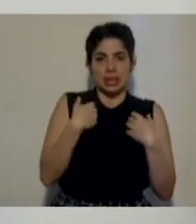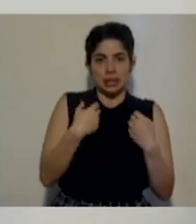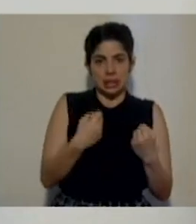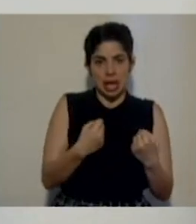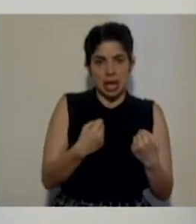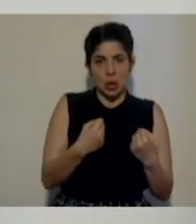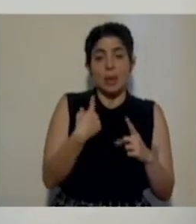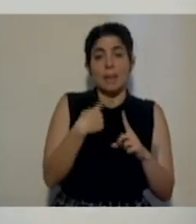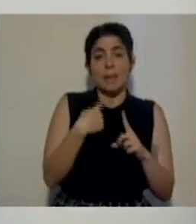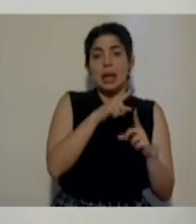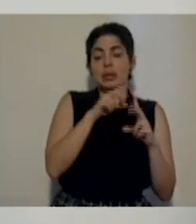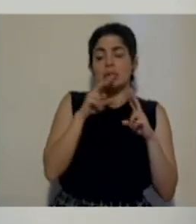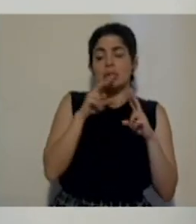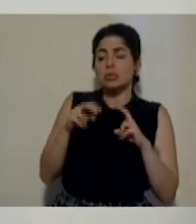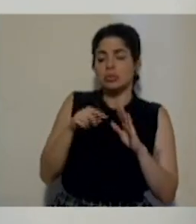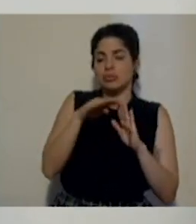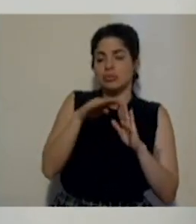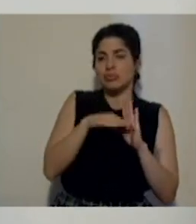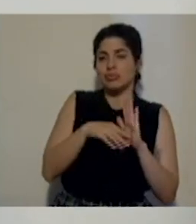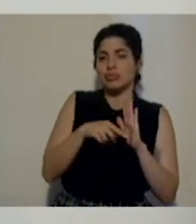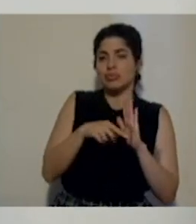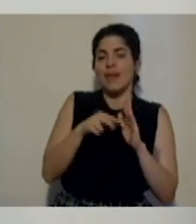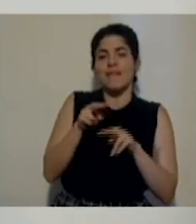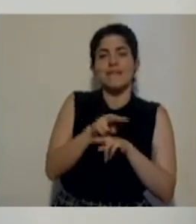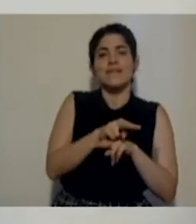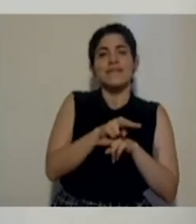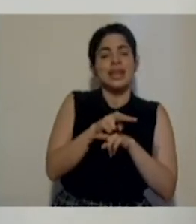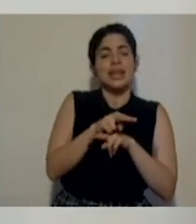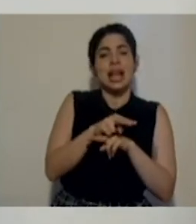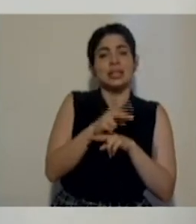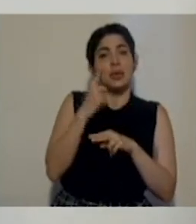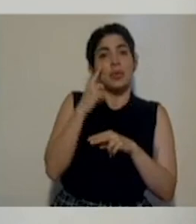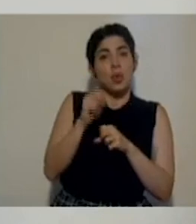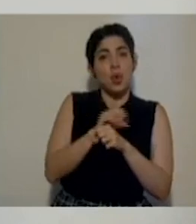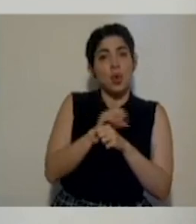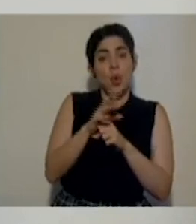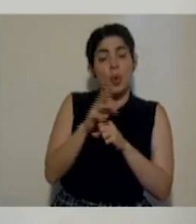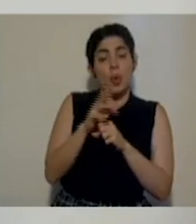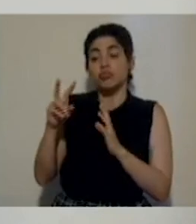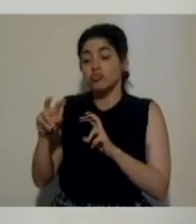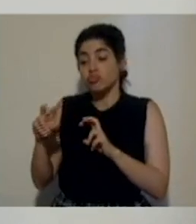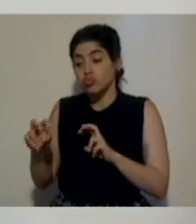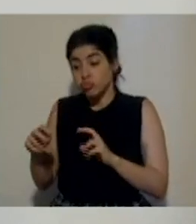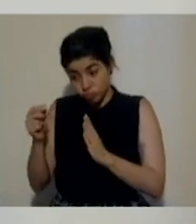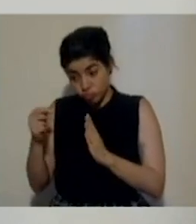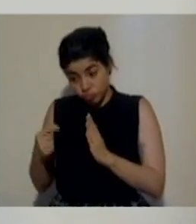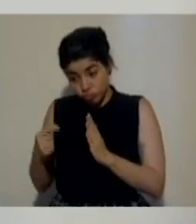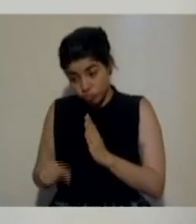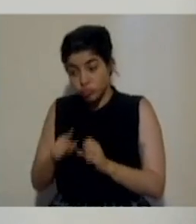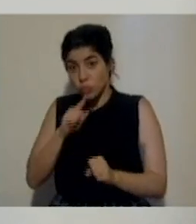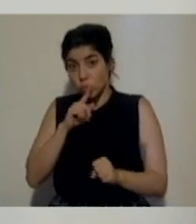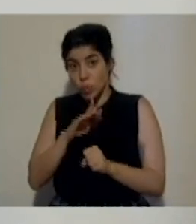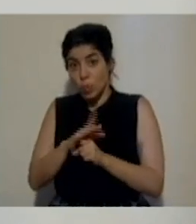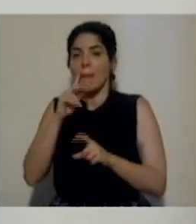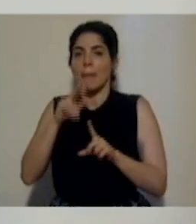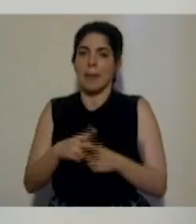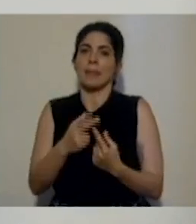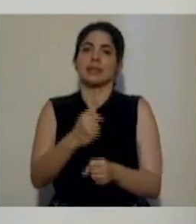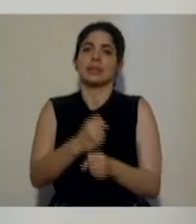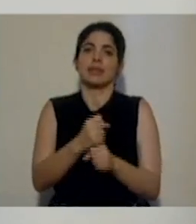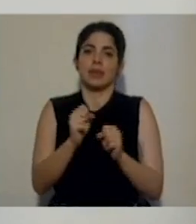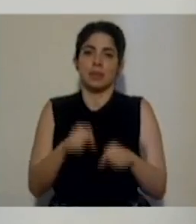que cumplan con el alineamiento establecido de vigilancia por COVID-19 para que se inicie ya este trabajo.